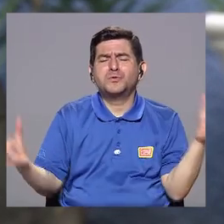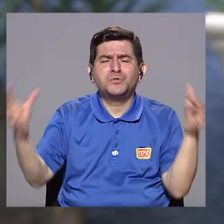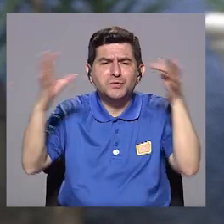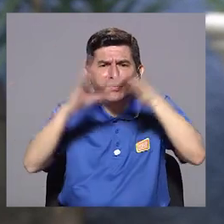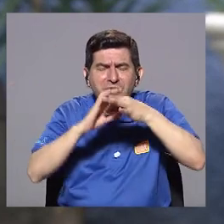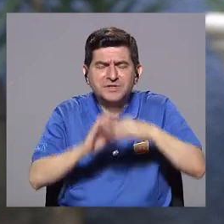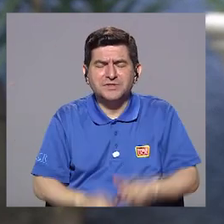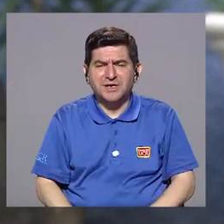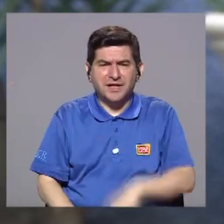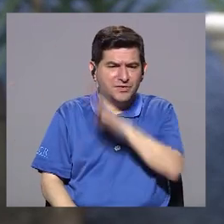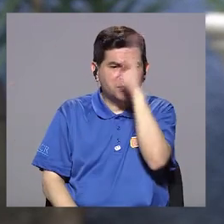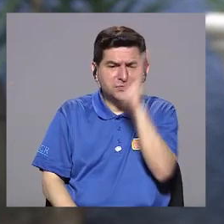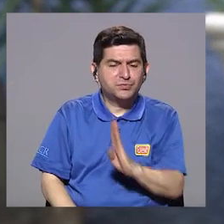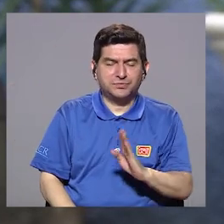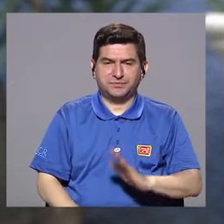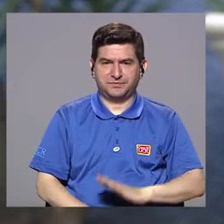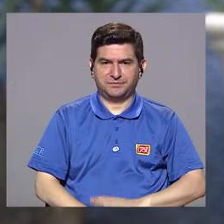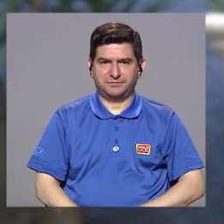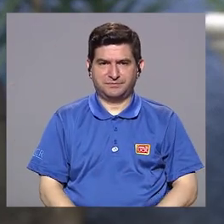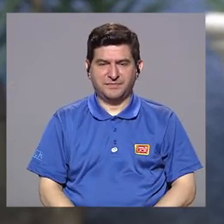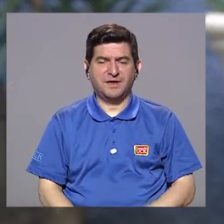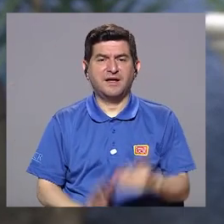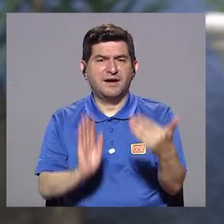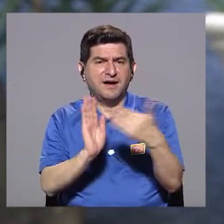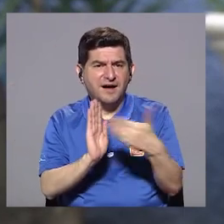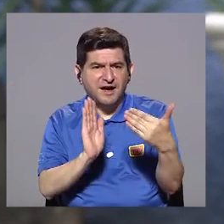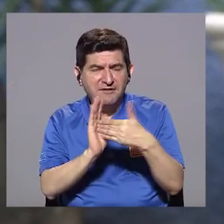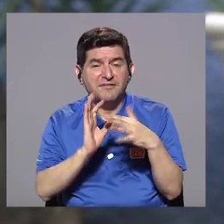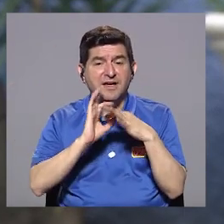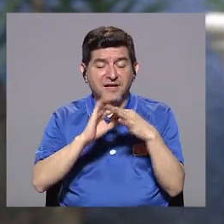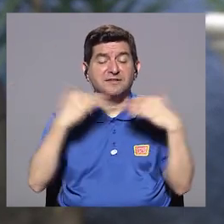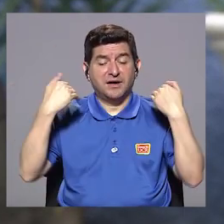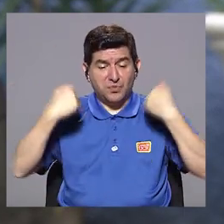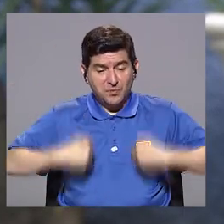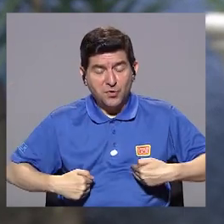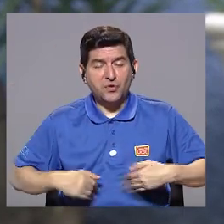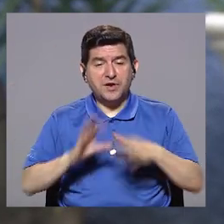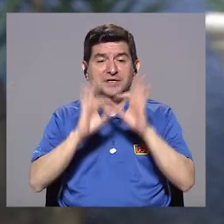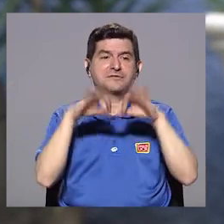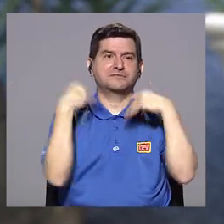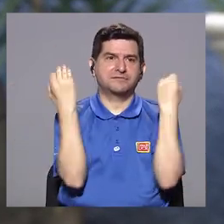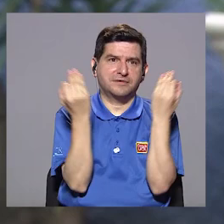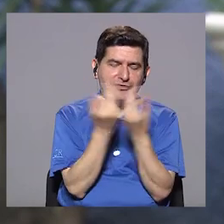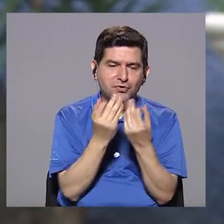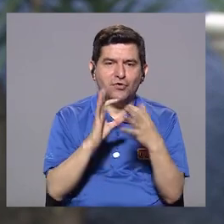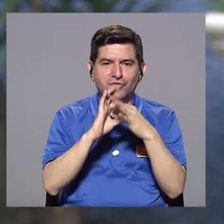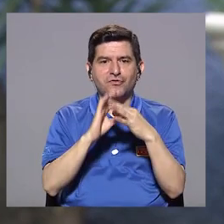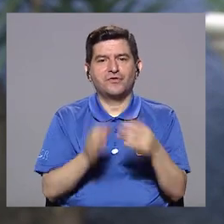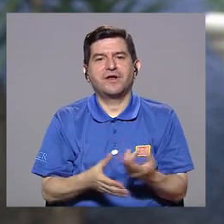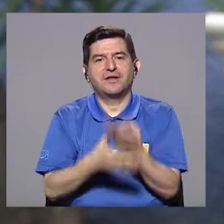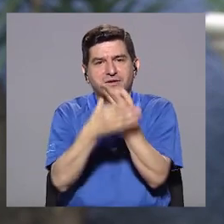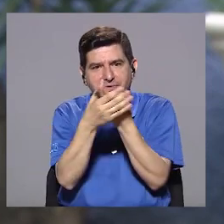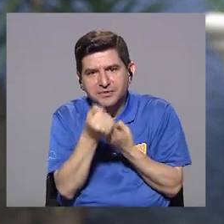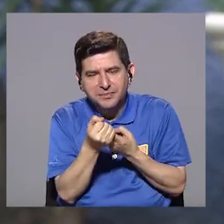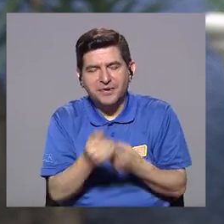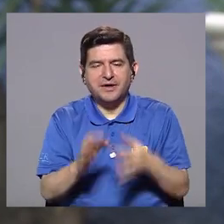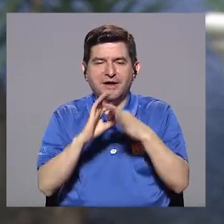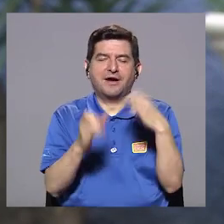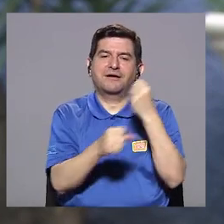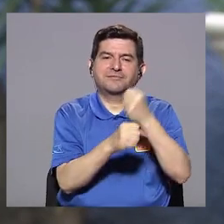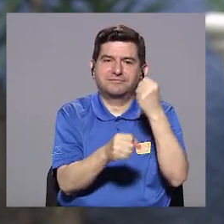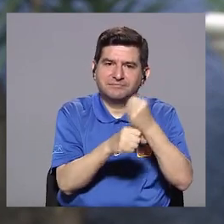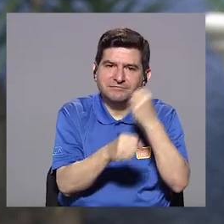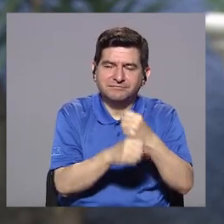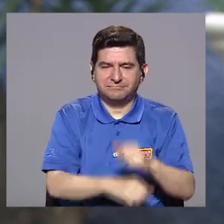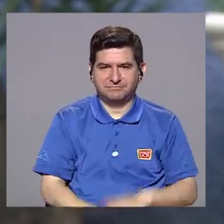relación a la bipolaridad. Afecta las relaciones humanas, las relaciones familiares, las relaciones de pareja, las relaciones